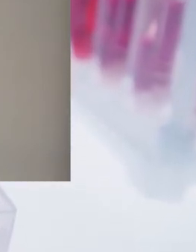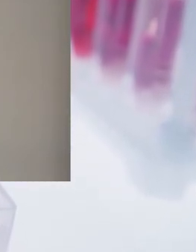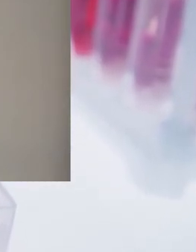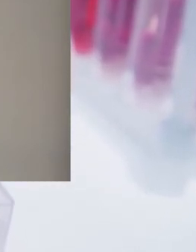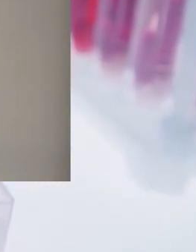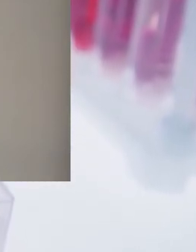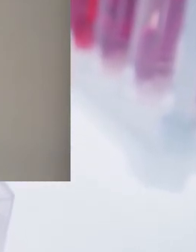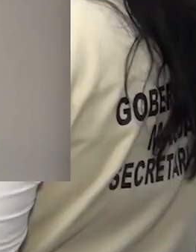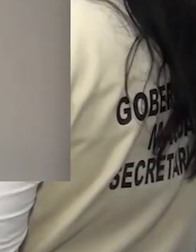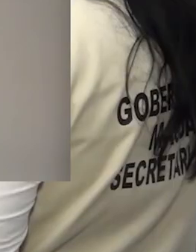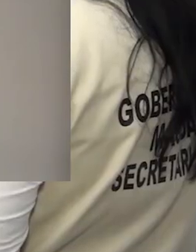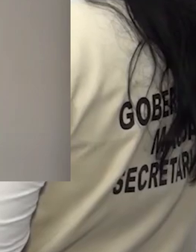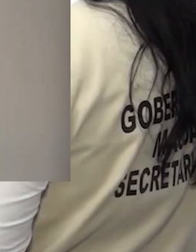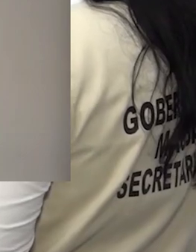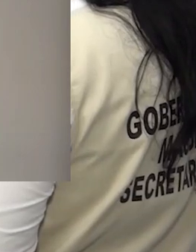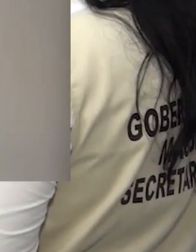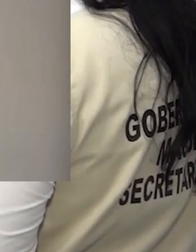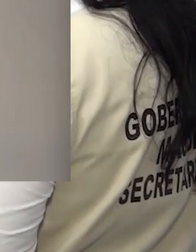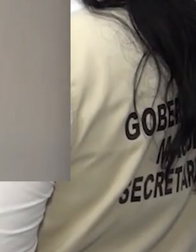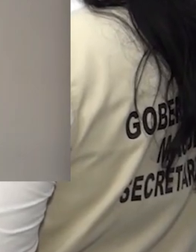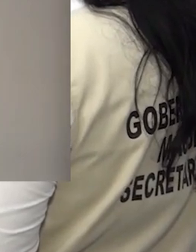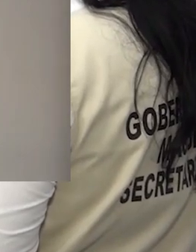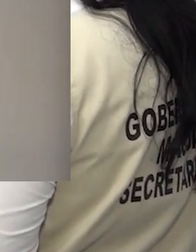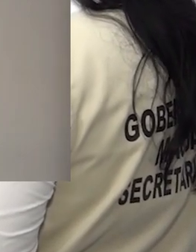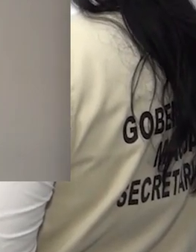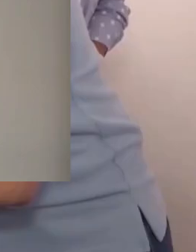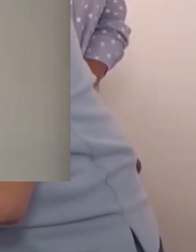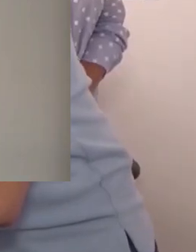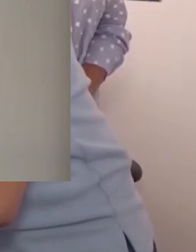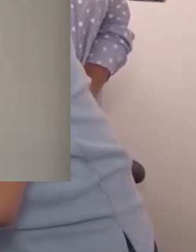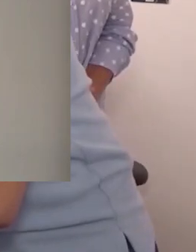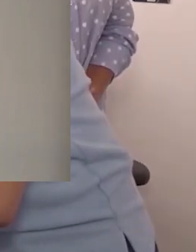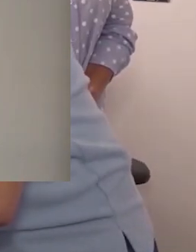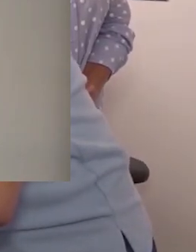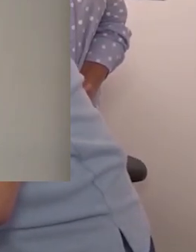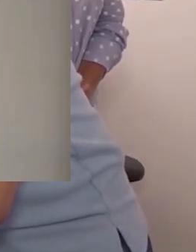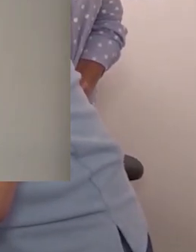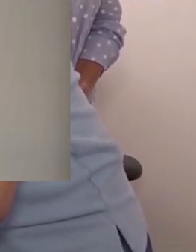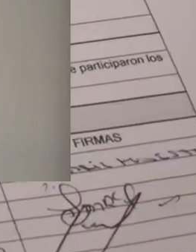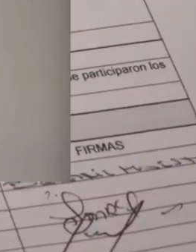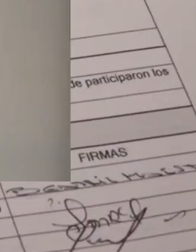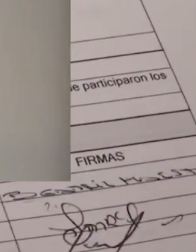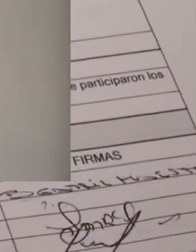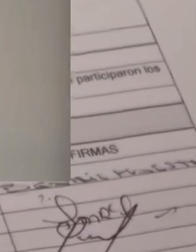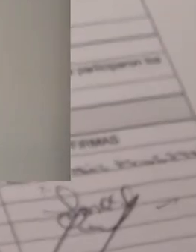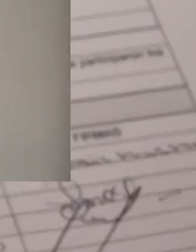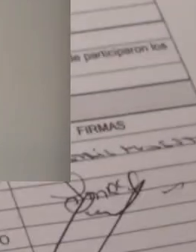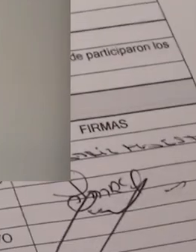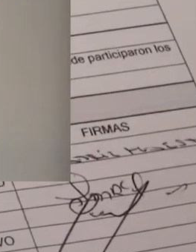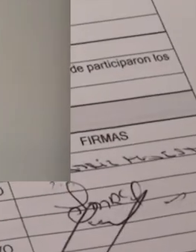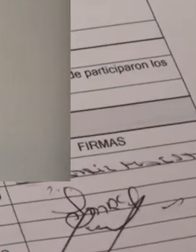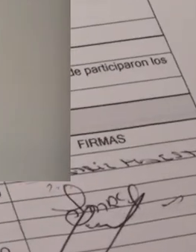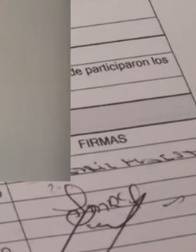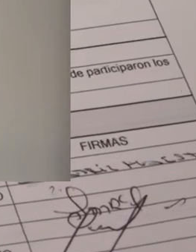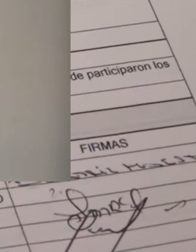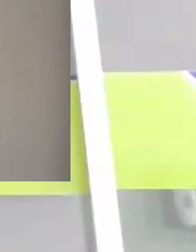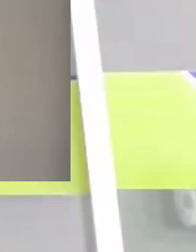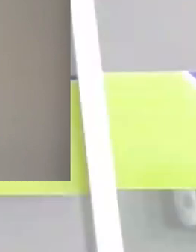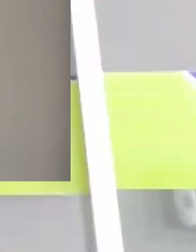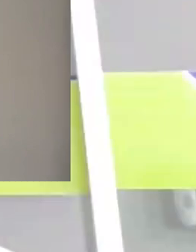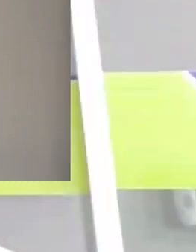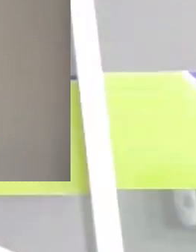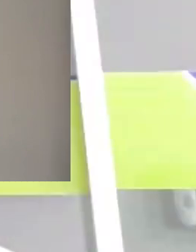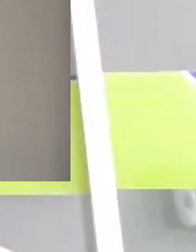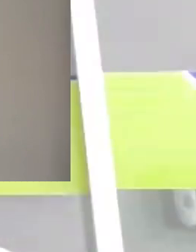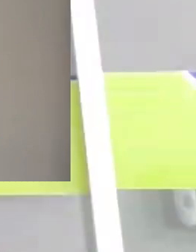la detección del COVID. Muchos docentes del programa de medicina, muchos docentes del programa de biología, estamos volcados en la participación en el